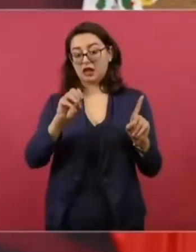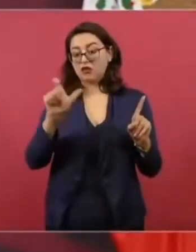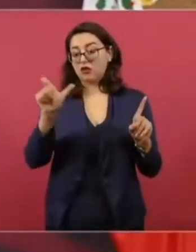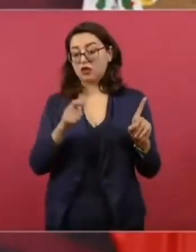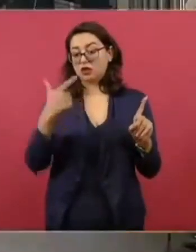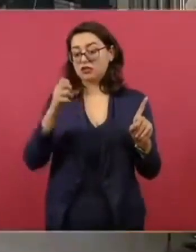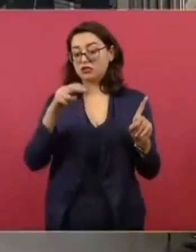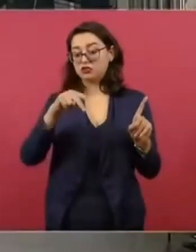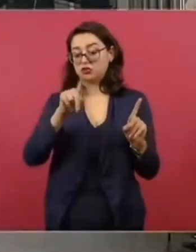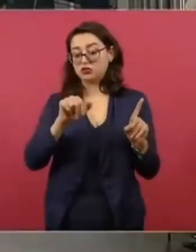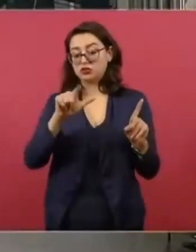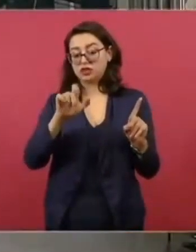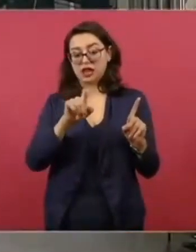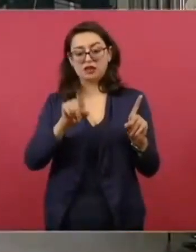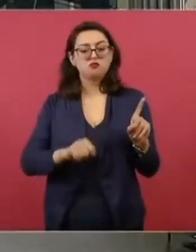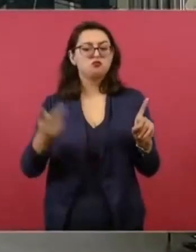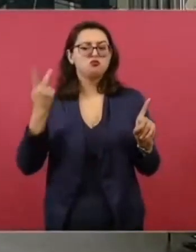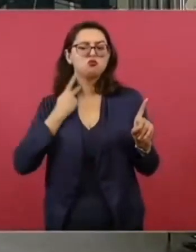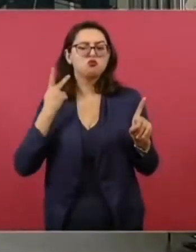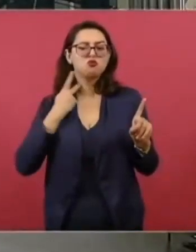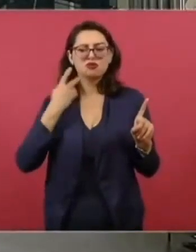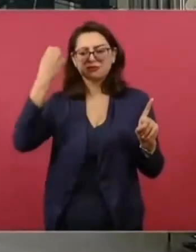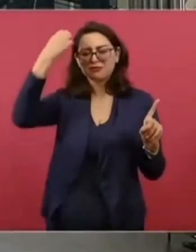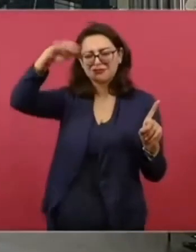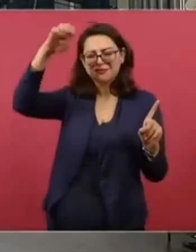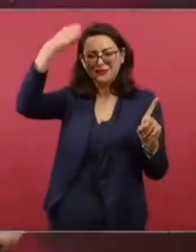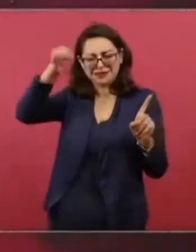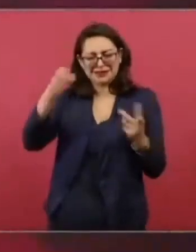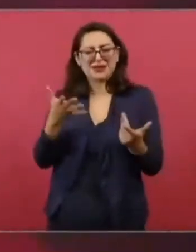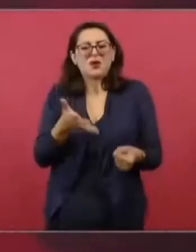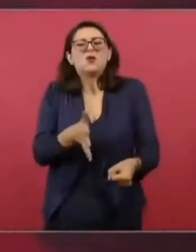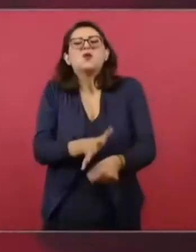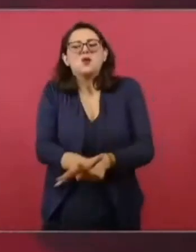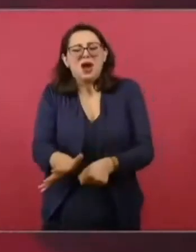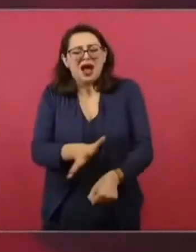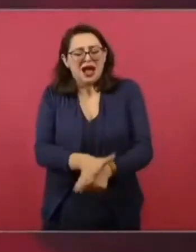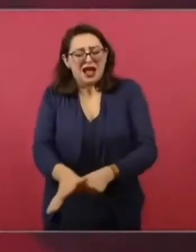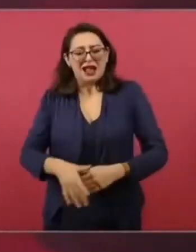es hasta ofensivo.